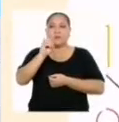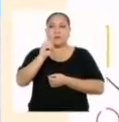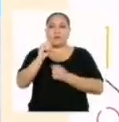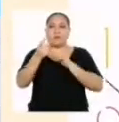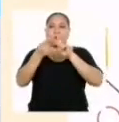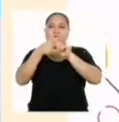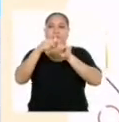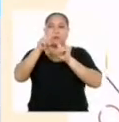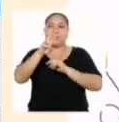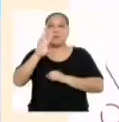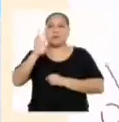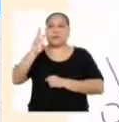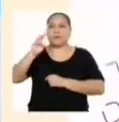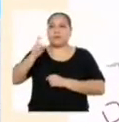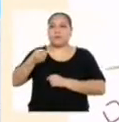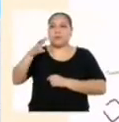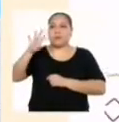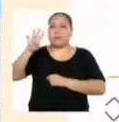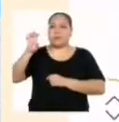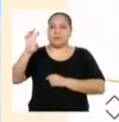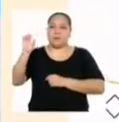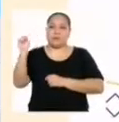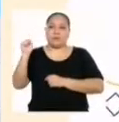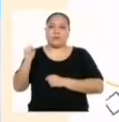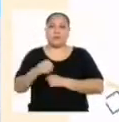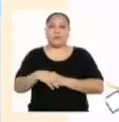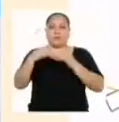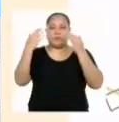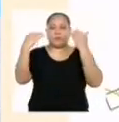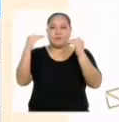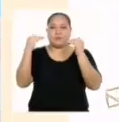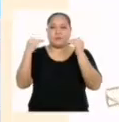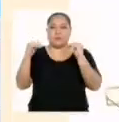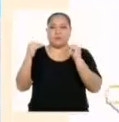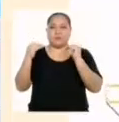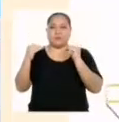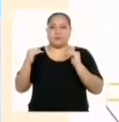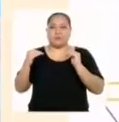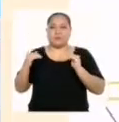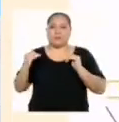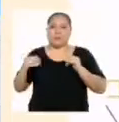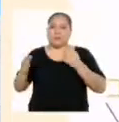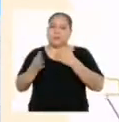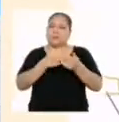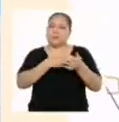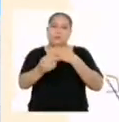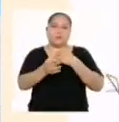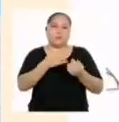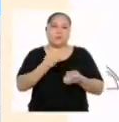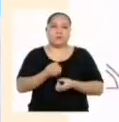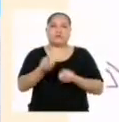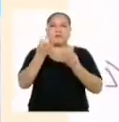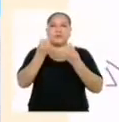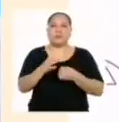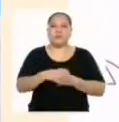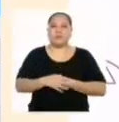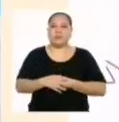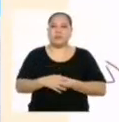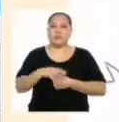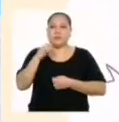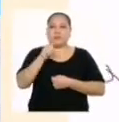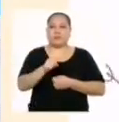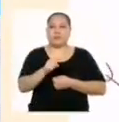2, que es igual a 6,40 soles. Y así con cualquier cantidad de tarros de leche que quieran comprar. La expresión